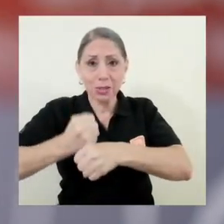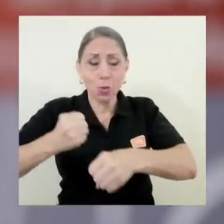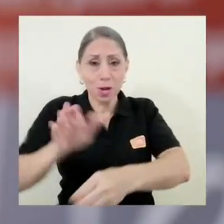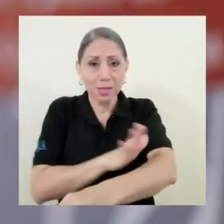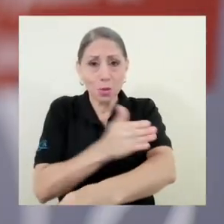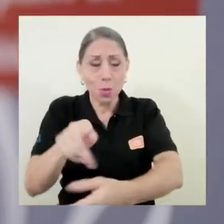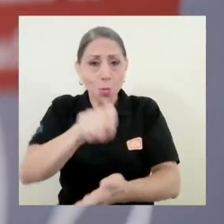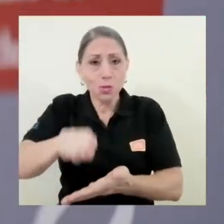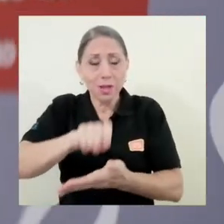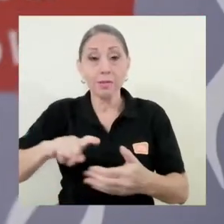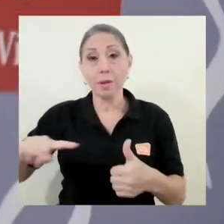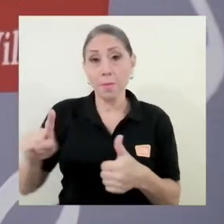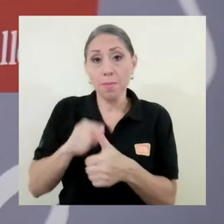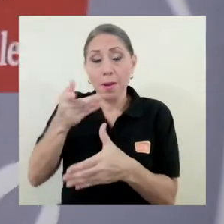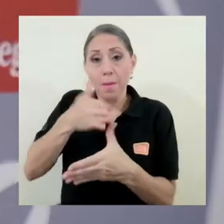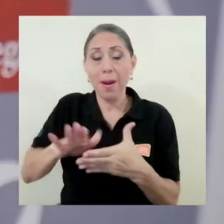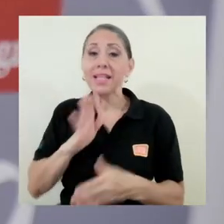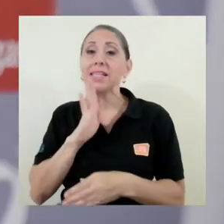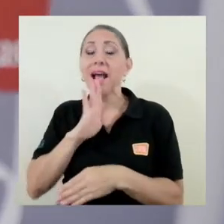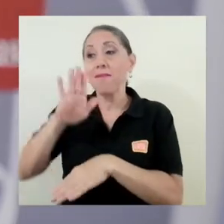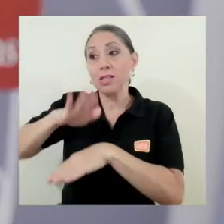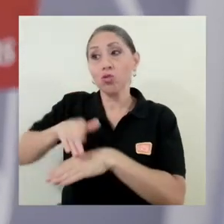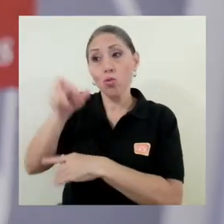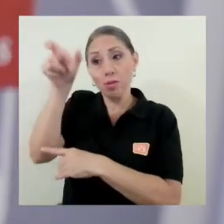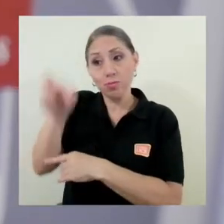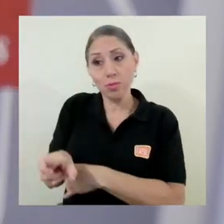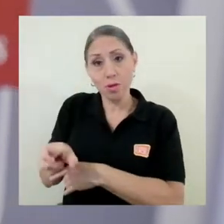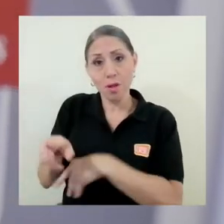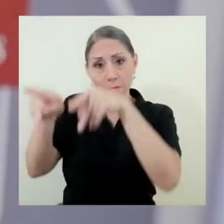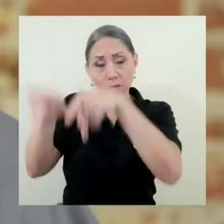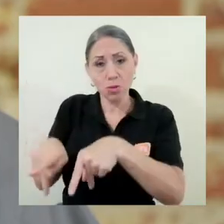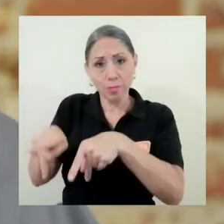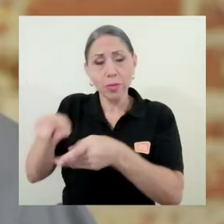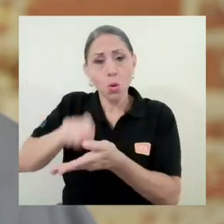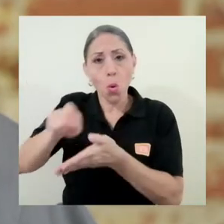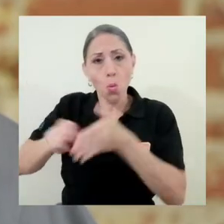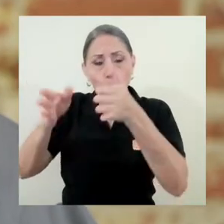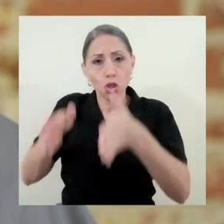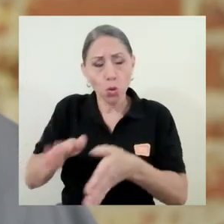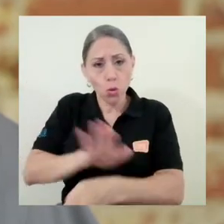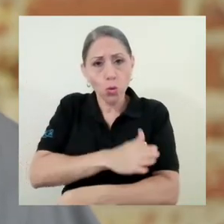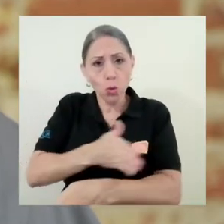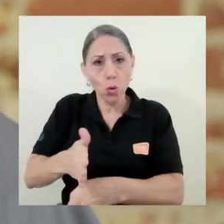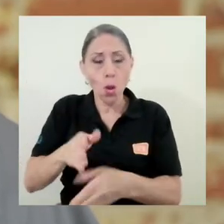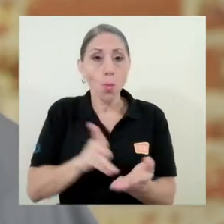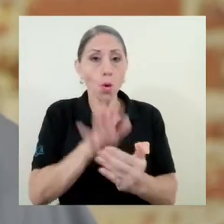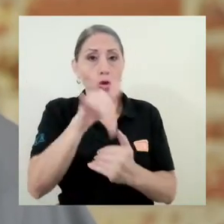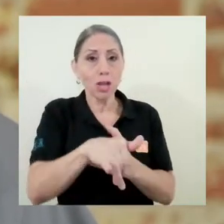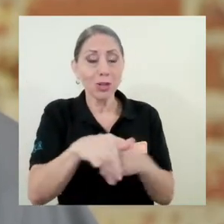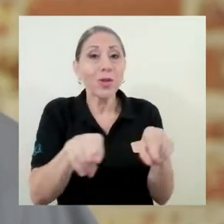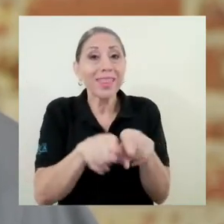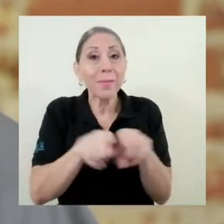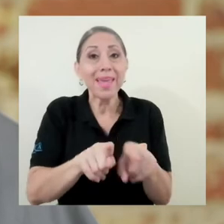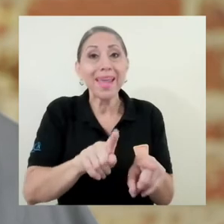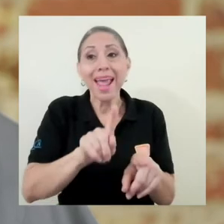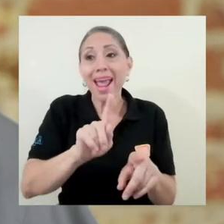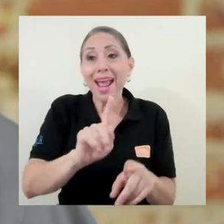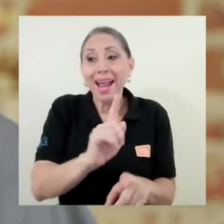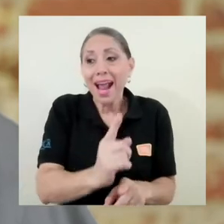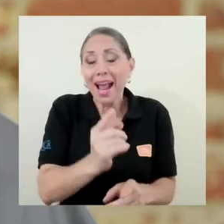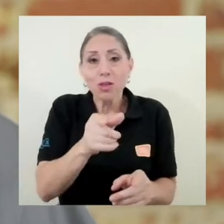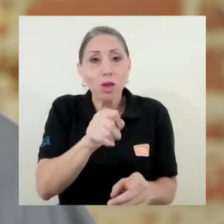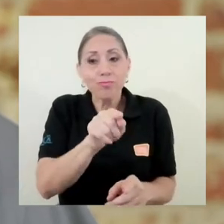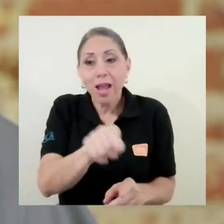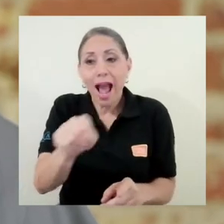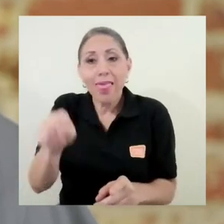un... se habla acerca del compositor, se habla acerca del proyecto Y además se habla acerca de cada una de las obras Se hace